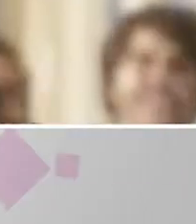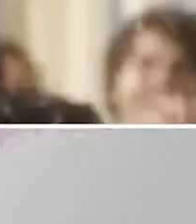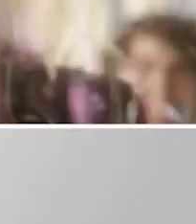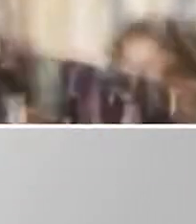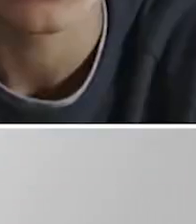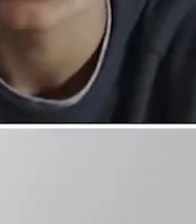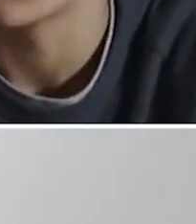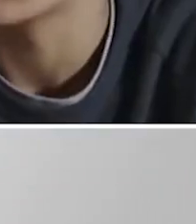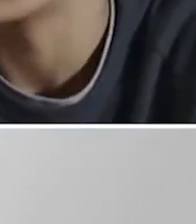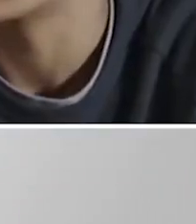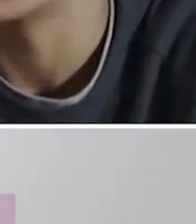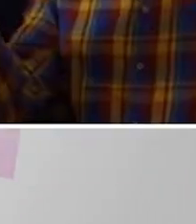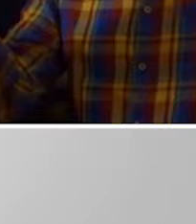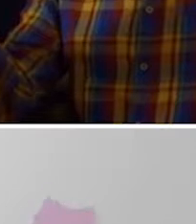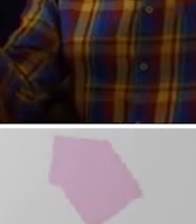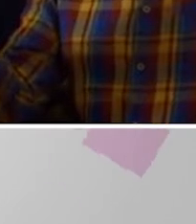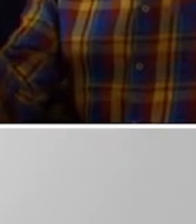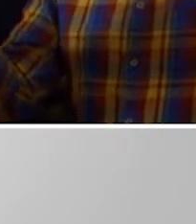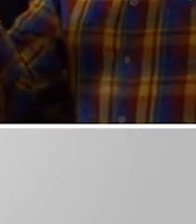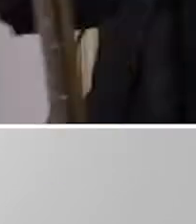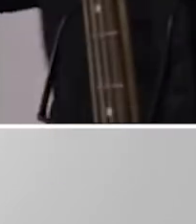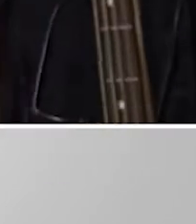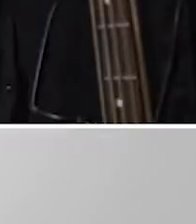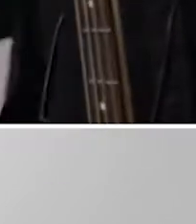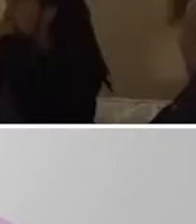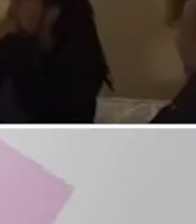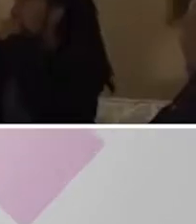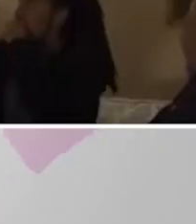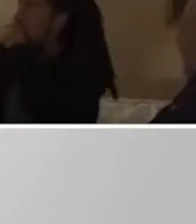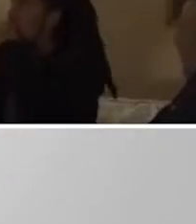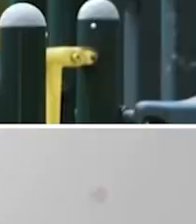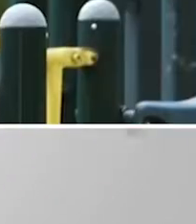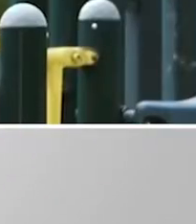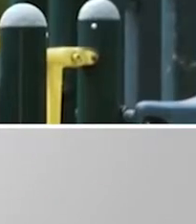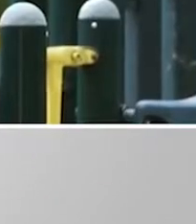que enfrentan los jóvenes. El mundo es mejor sin etiquetas.